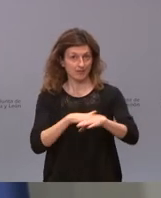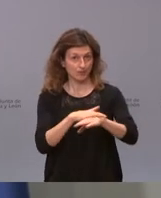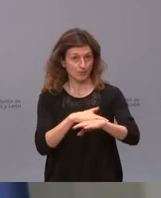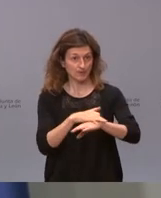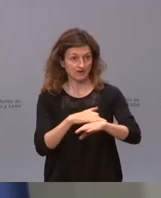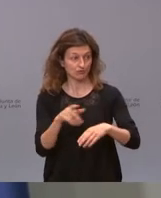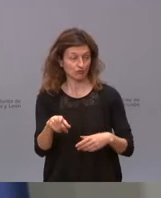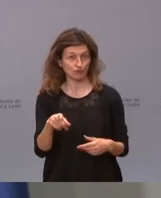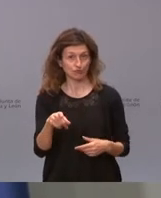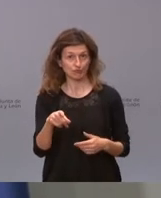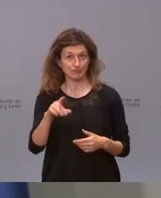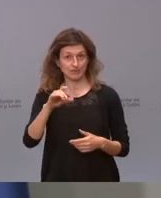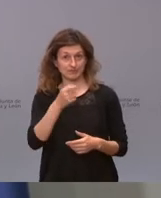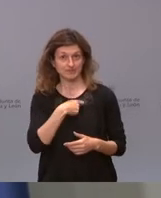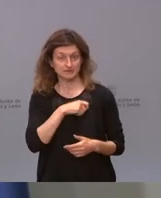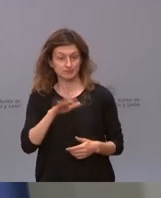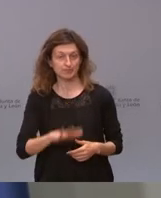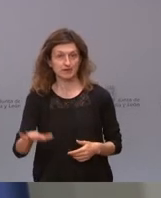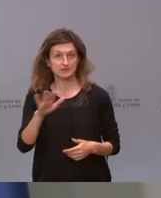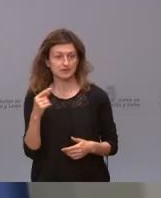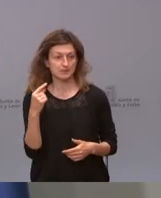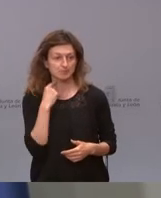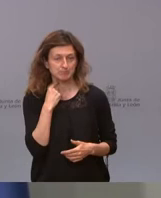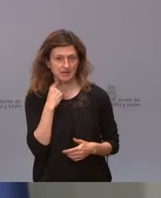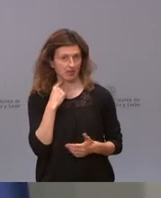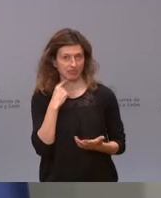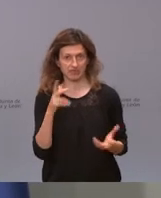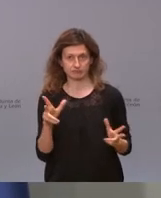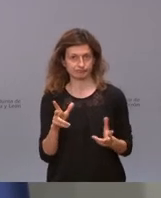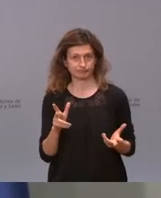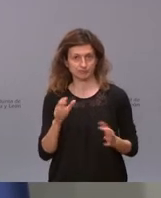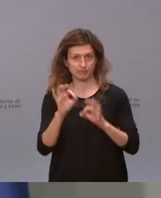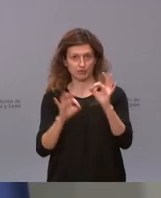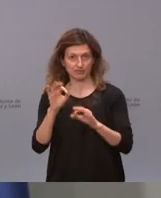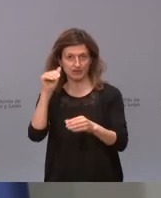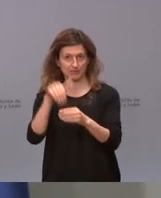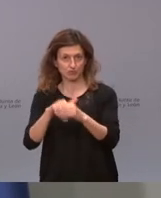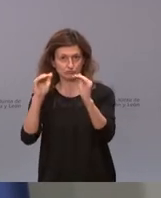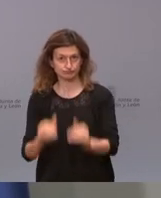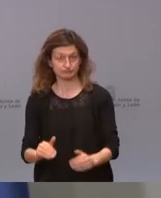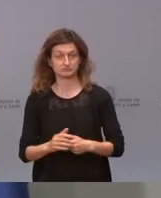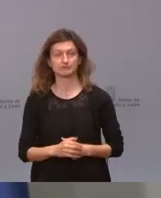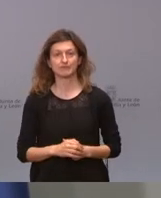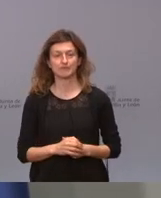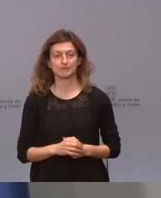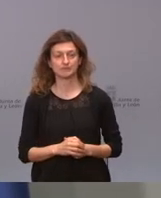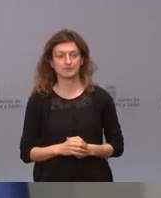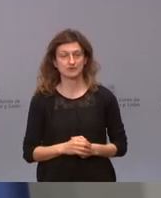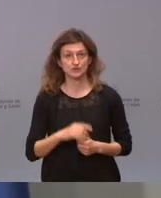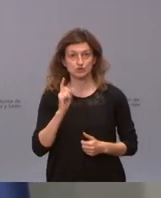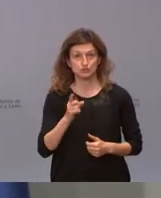la nación haya perdido estrepitosamente el porcentaje de votos. decir, recordarles que no suman el